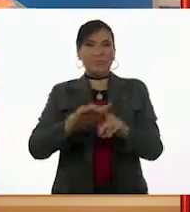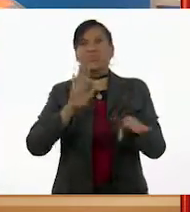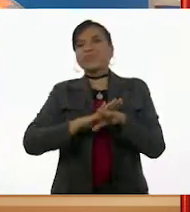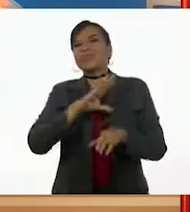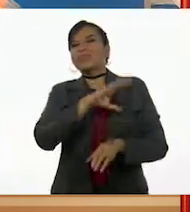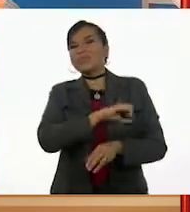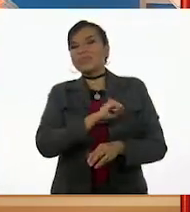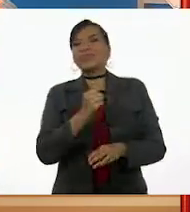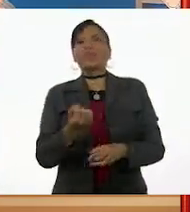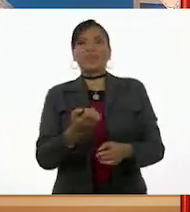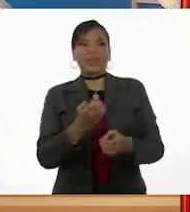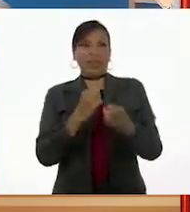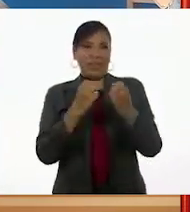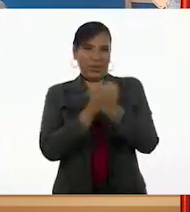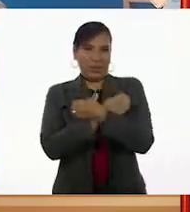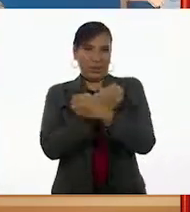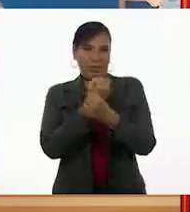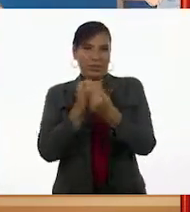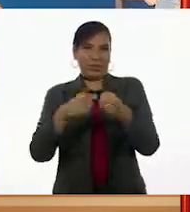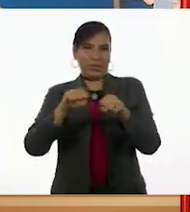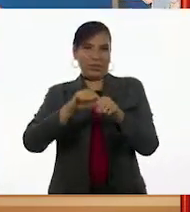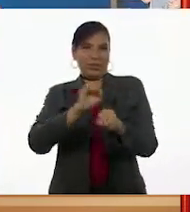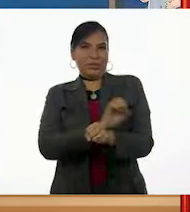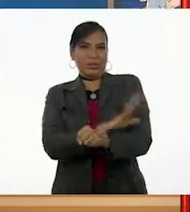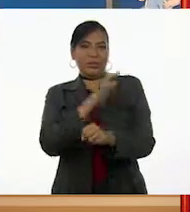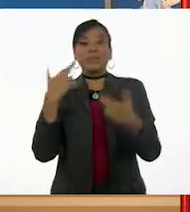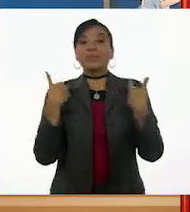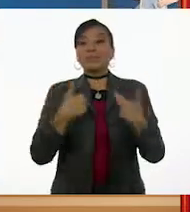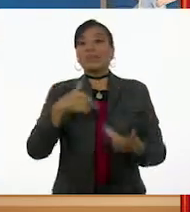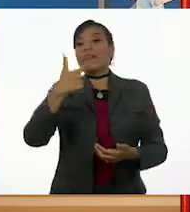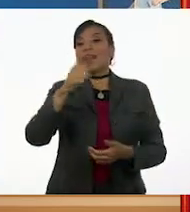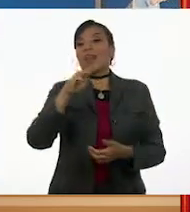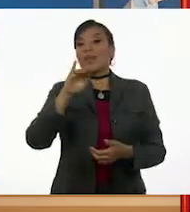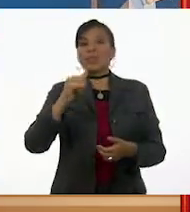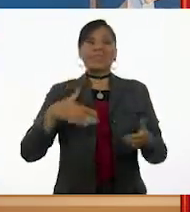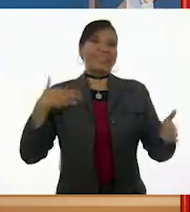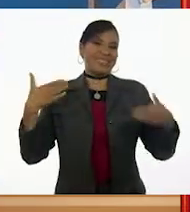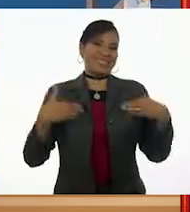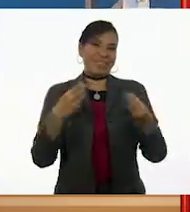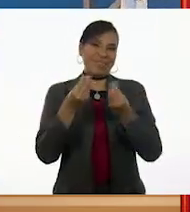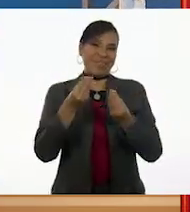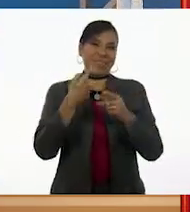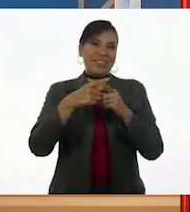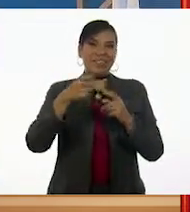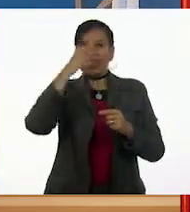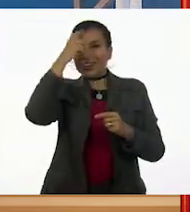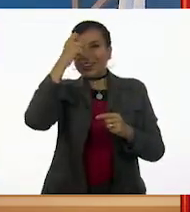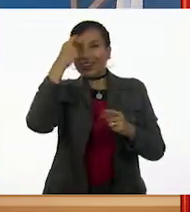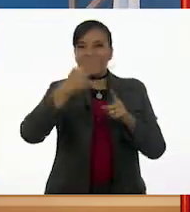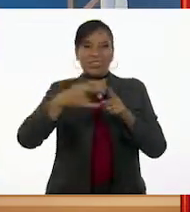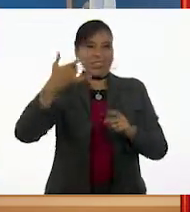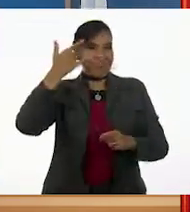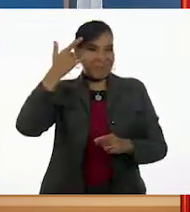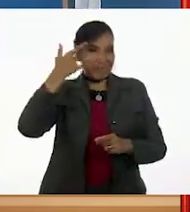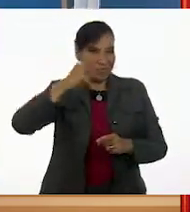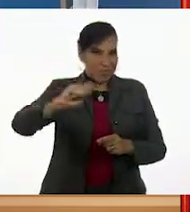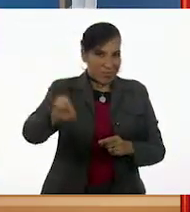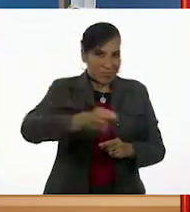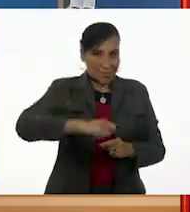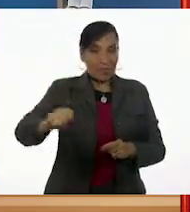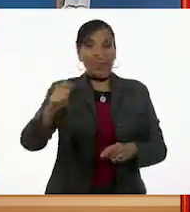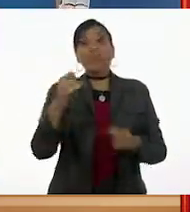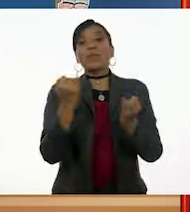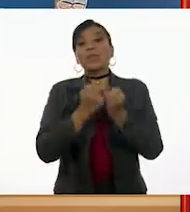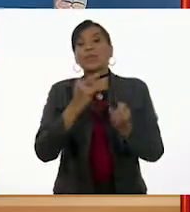era educación socioemocional, con la maestra Gaby. Disfrutaba mucho las ocurrencias de la pirata, pero sobre